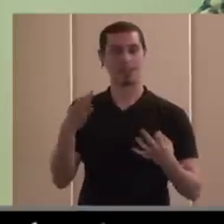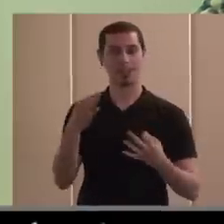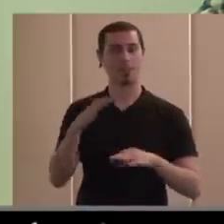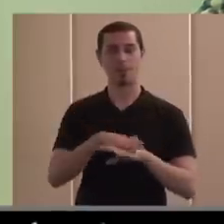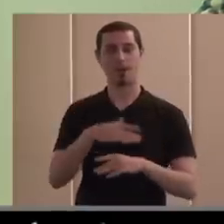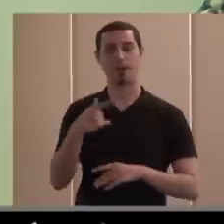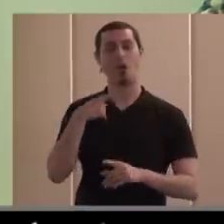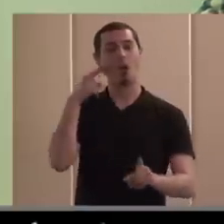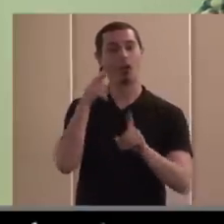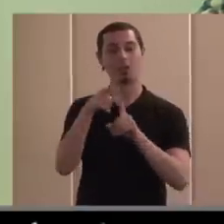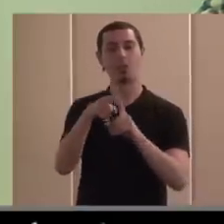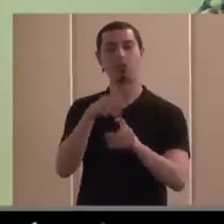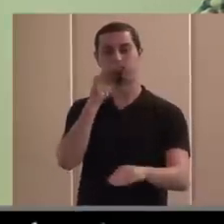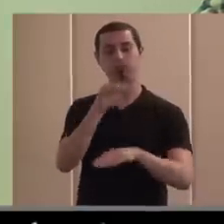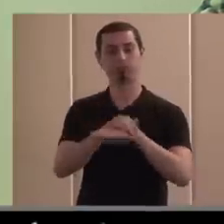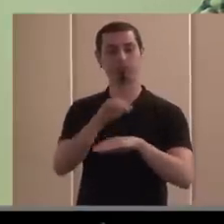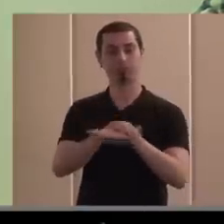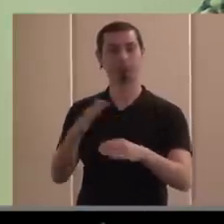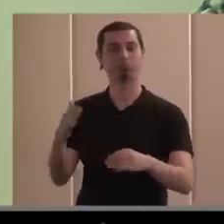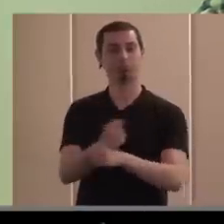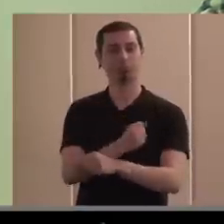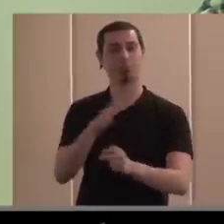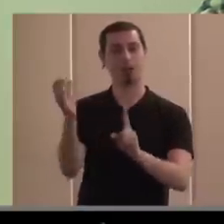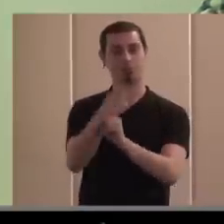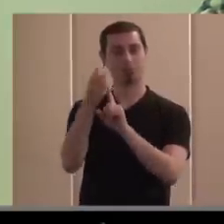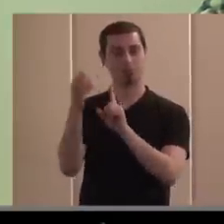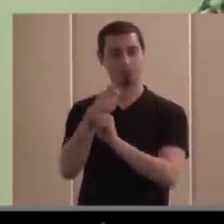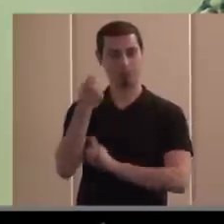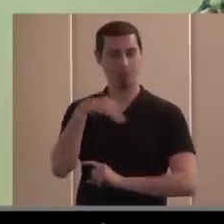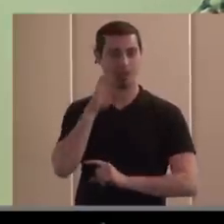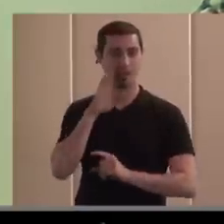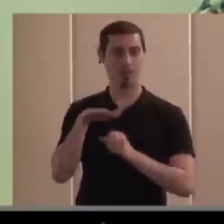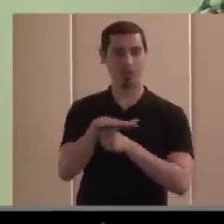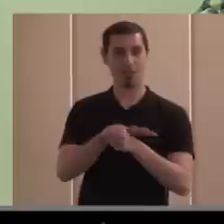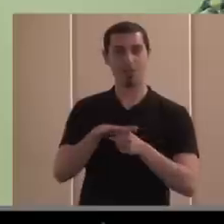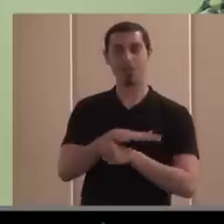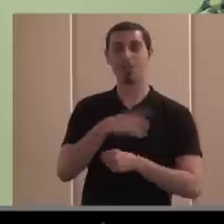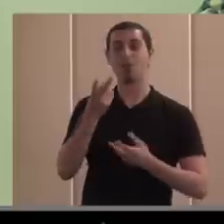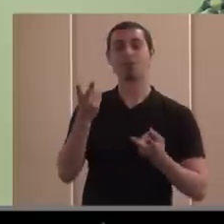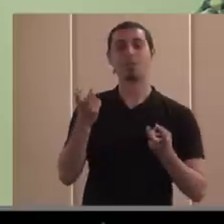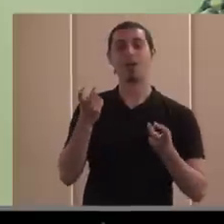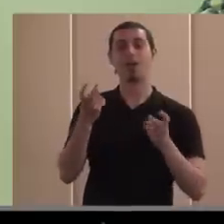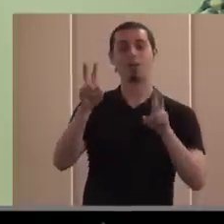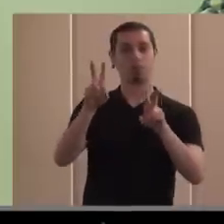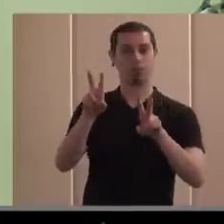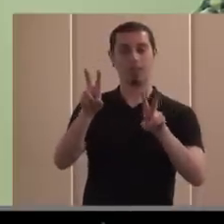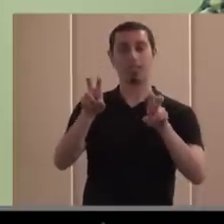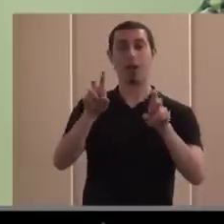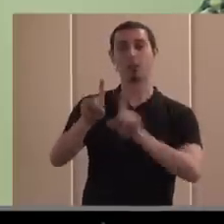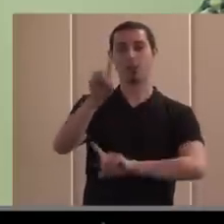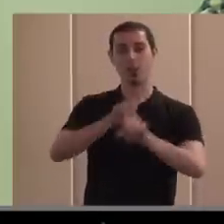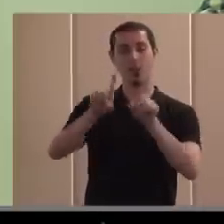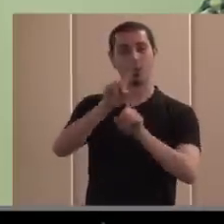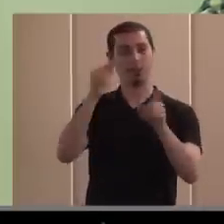objetivos, ¿no? que yo creo que son un poco los objetivos que se plantean en este ámbito, ¿no? Que es el resolver problemas y también